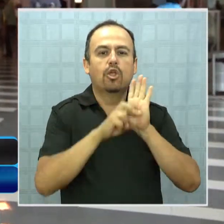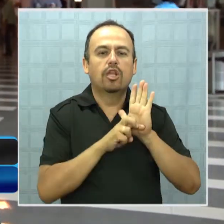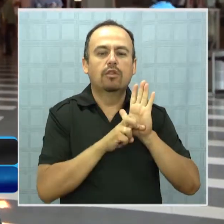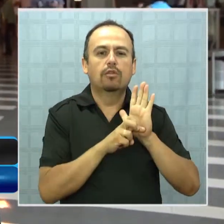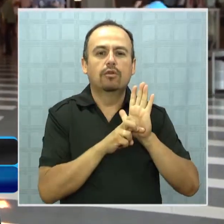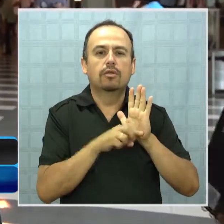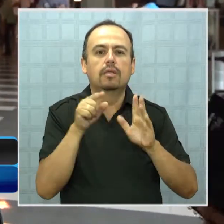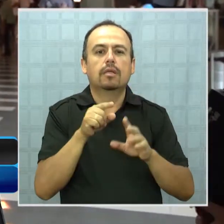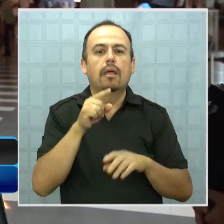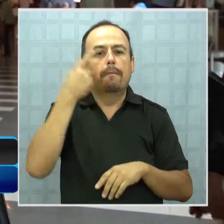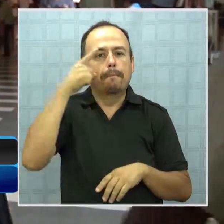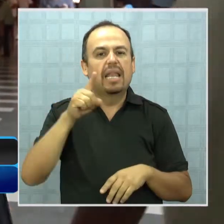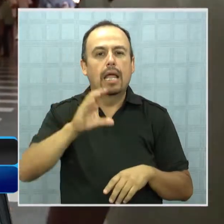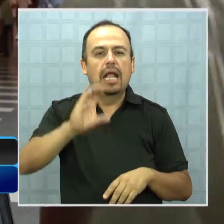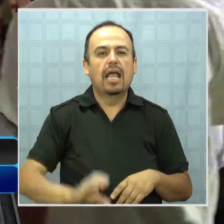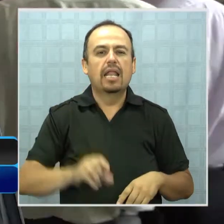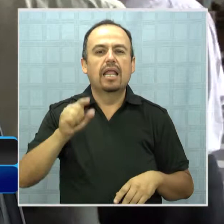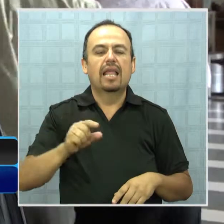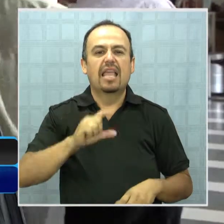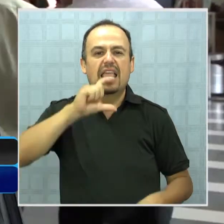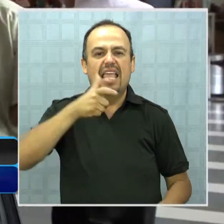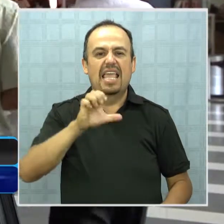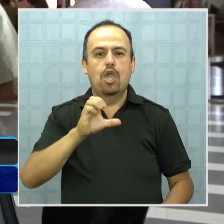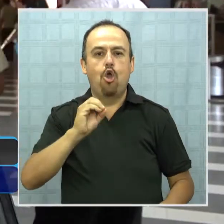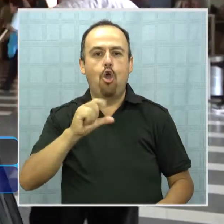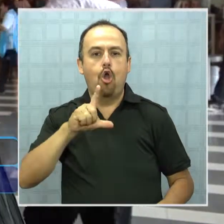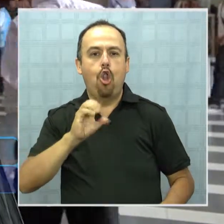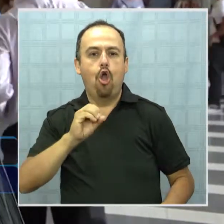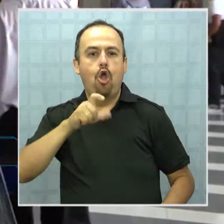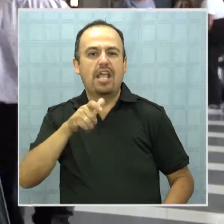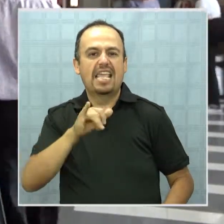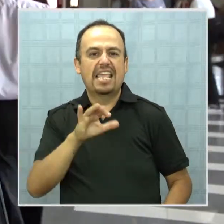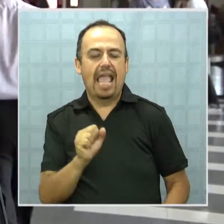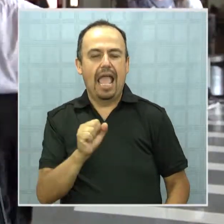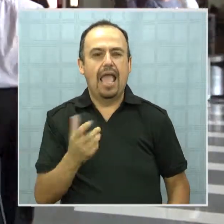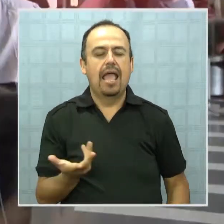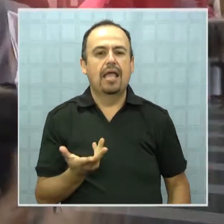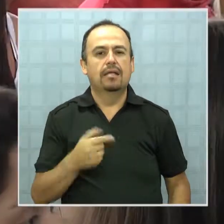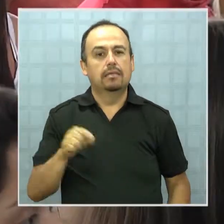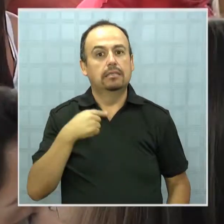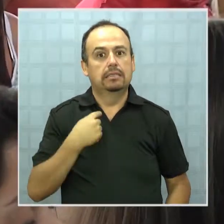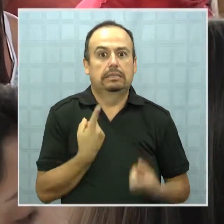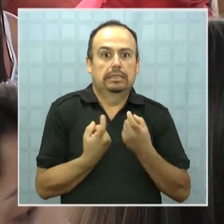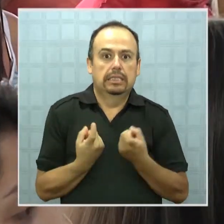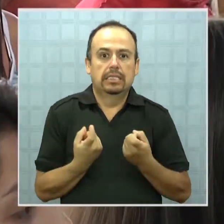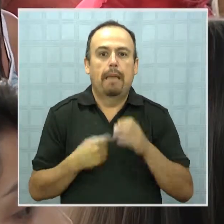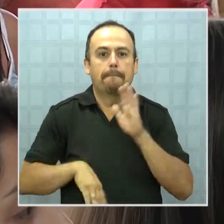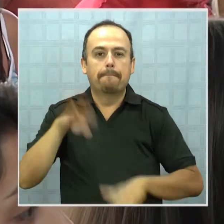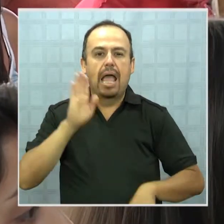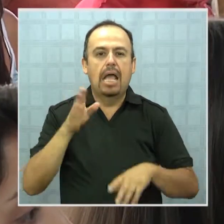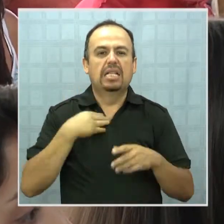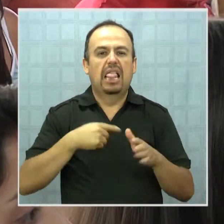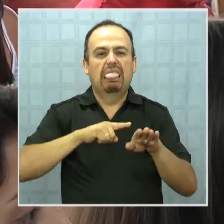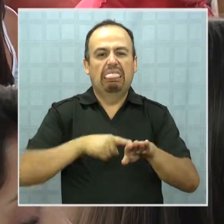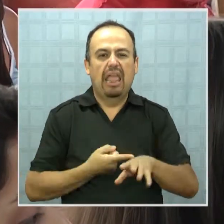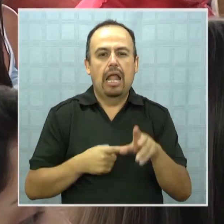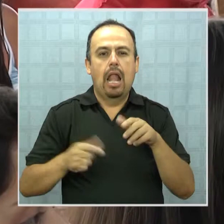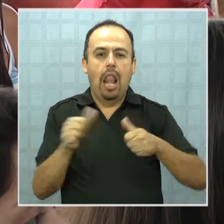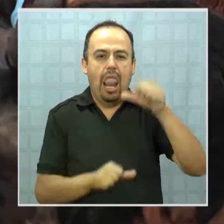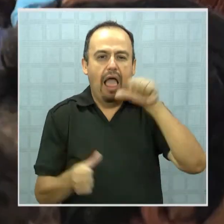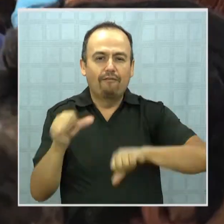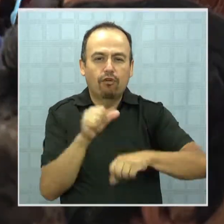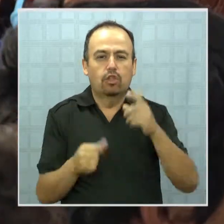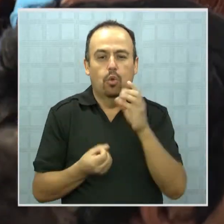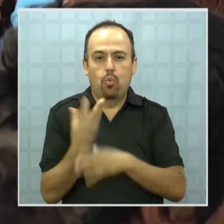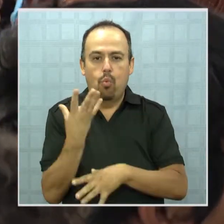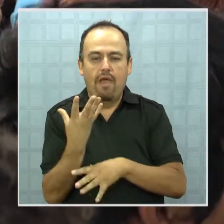para la carrera de geología y eso va a requerir también mayor equipamiento, nuevos talleres y laboratorios